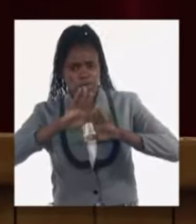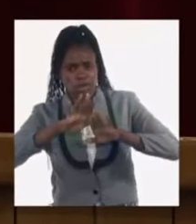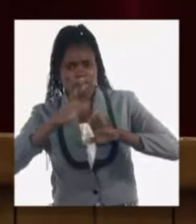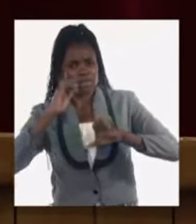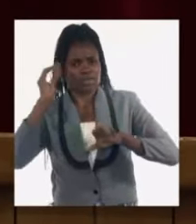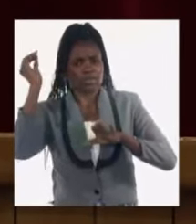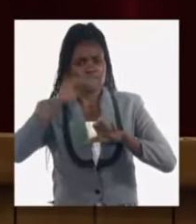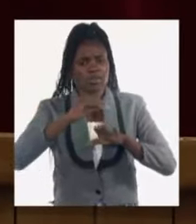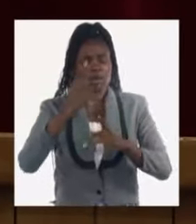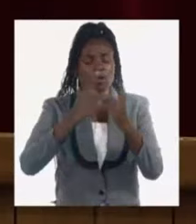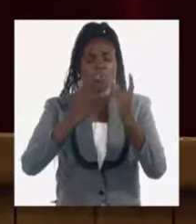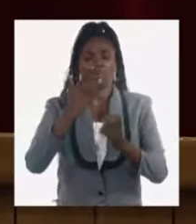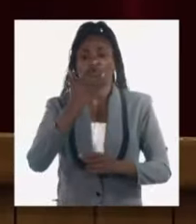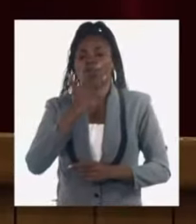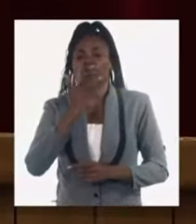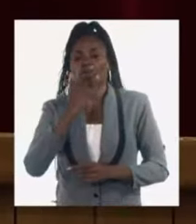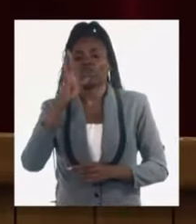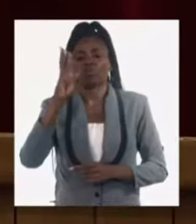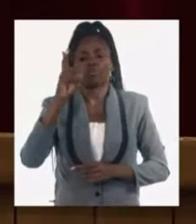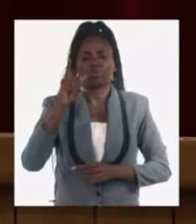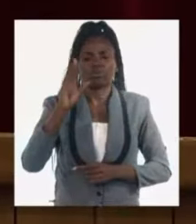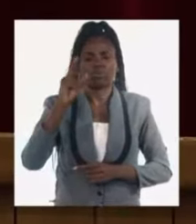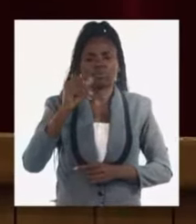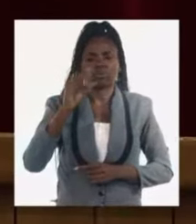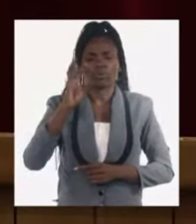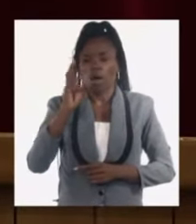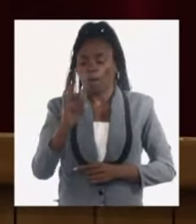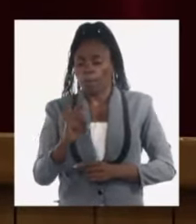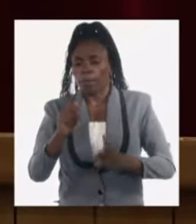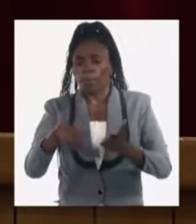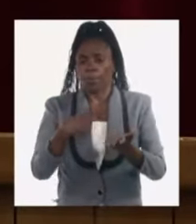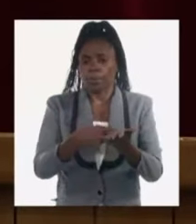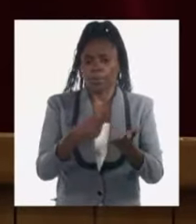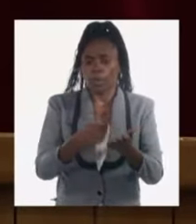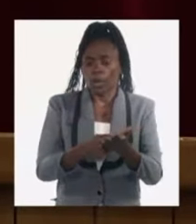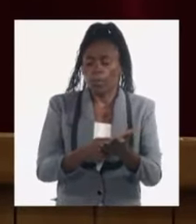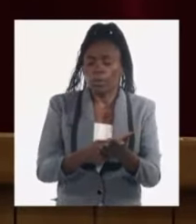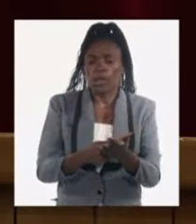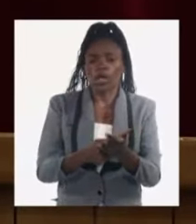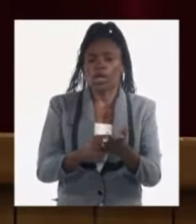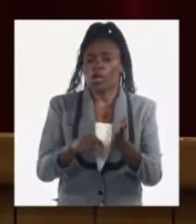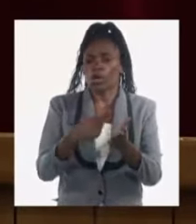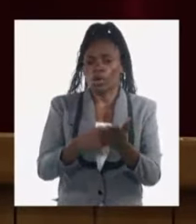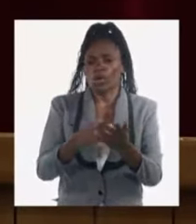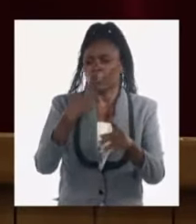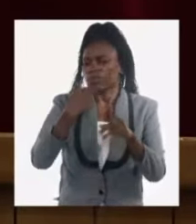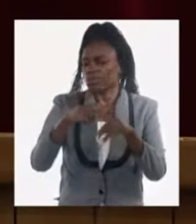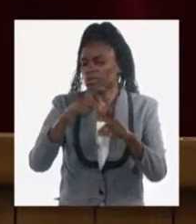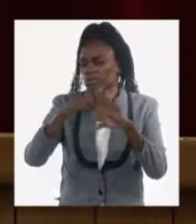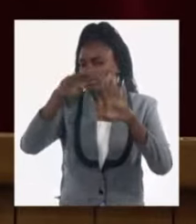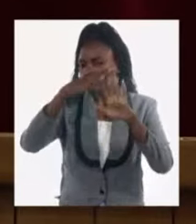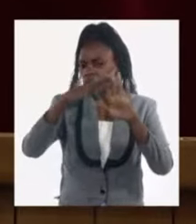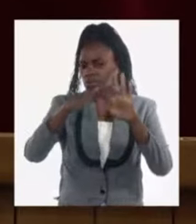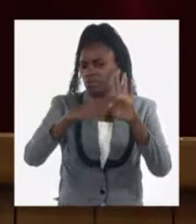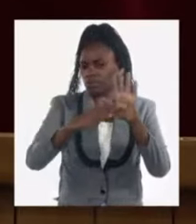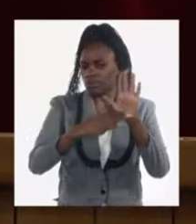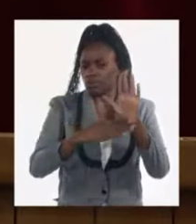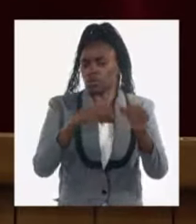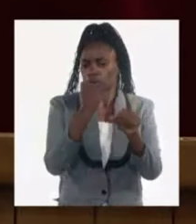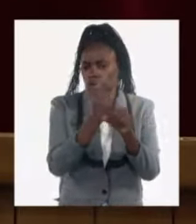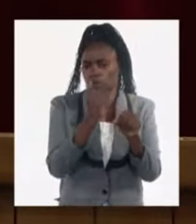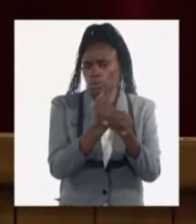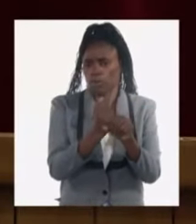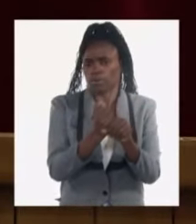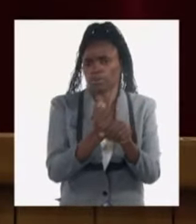identificado que hay errores contables como llevar a gasto las inversiones que se ejecutan y otros elementos que hemos estado trabajando